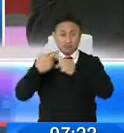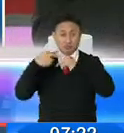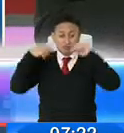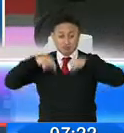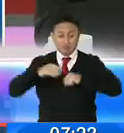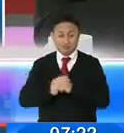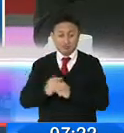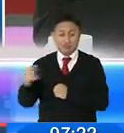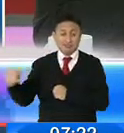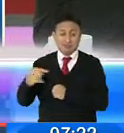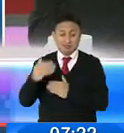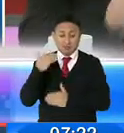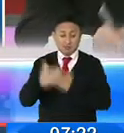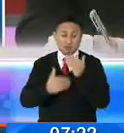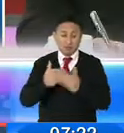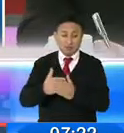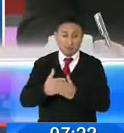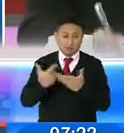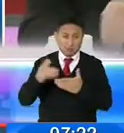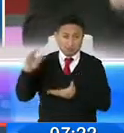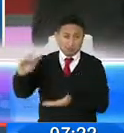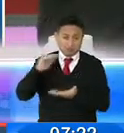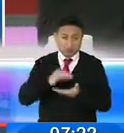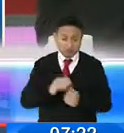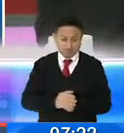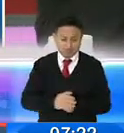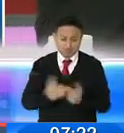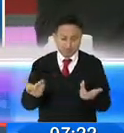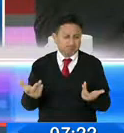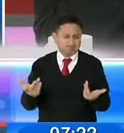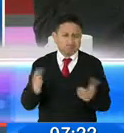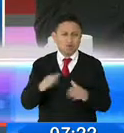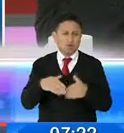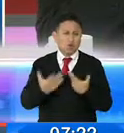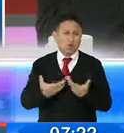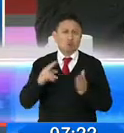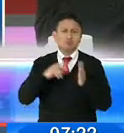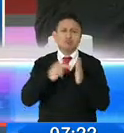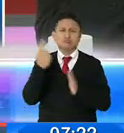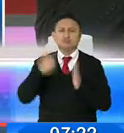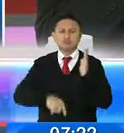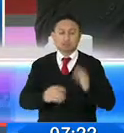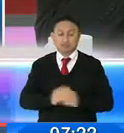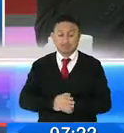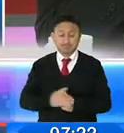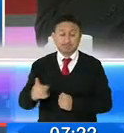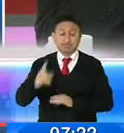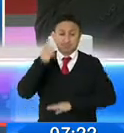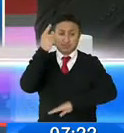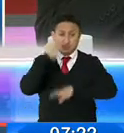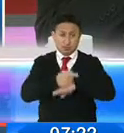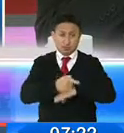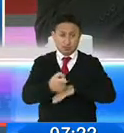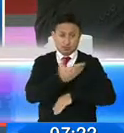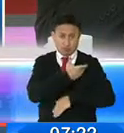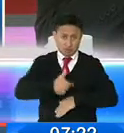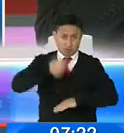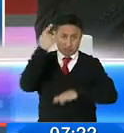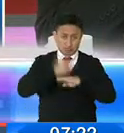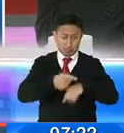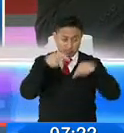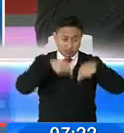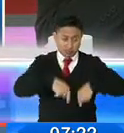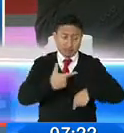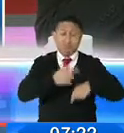cumplimiento estricto de ese decreto. ¿A qué nos referimos? Precisamente, pues ese decreto dispone que aquellos